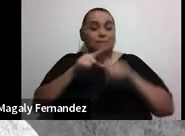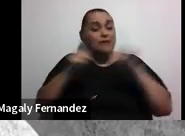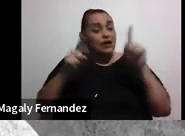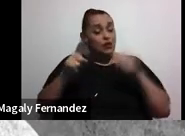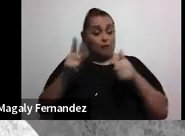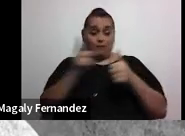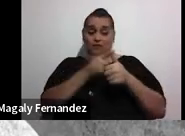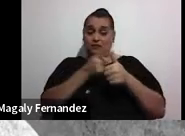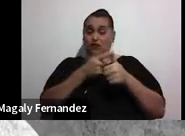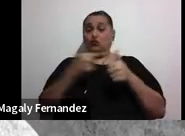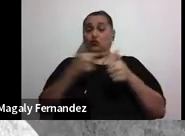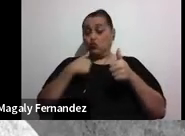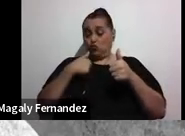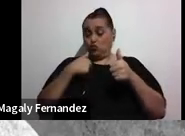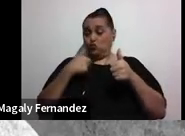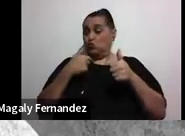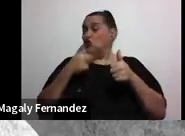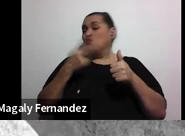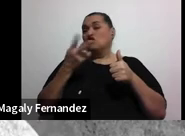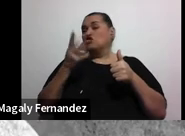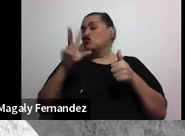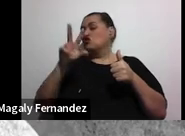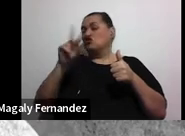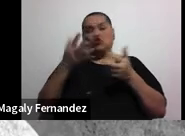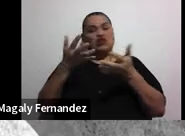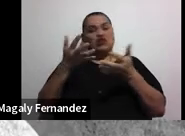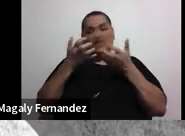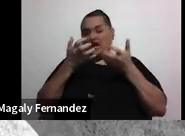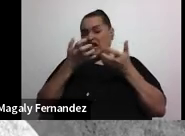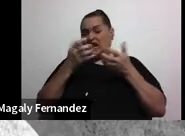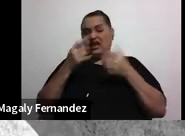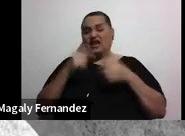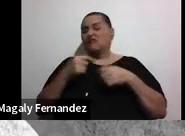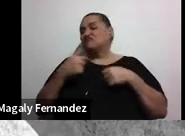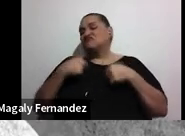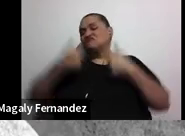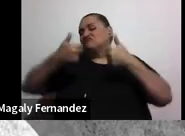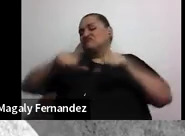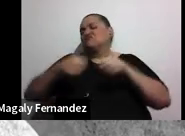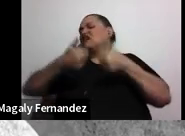cuando una persona quiere cambiar no quiere cambiar le llamamos pre-contemplación no está contemplando